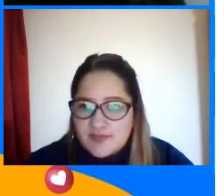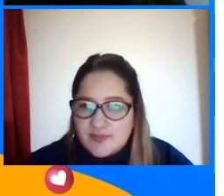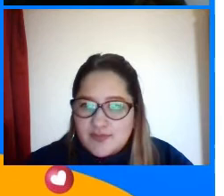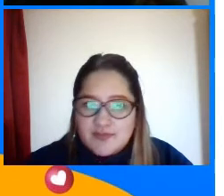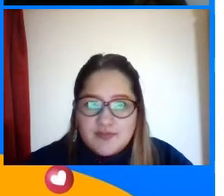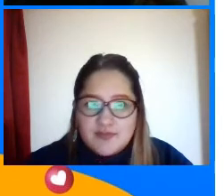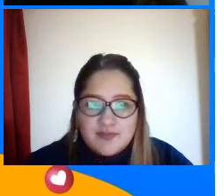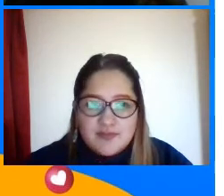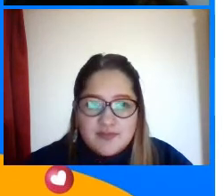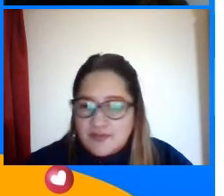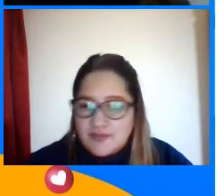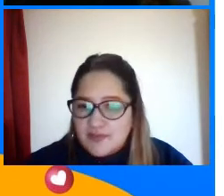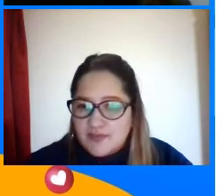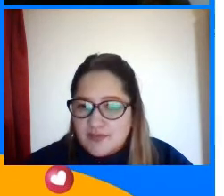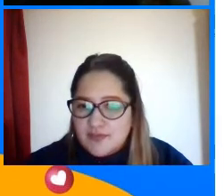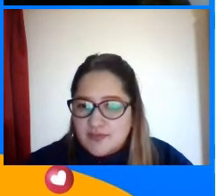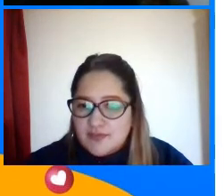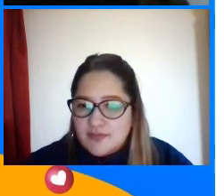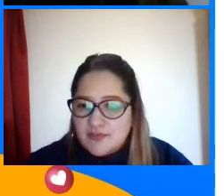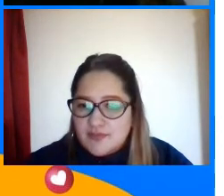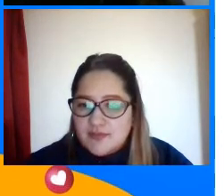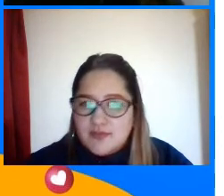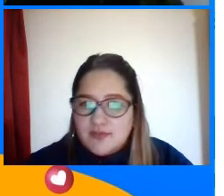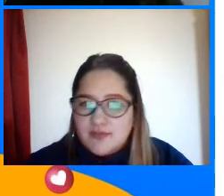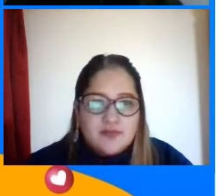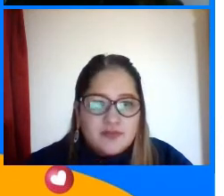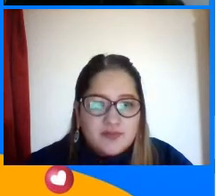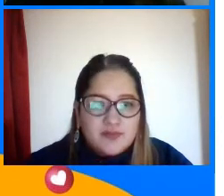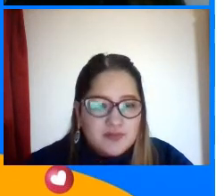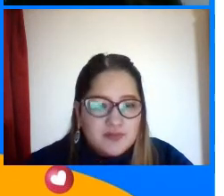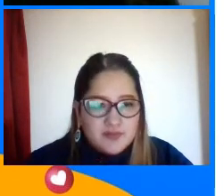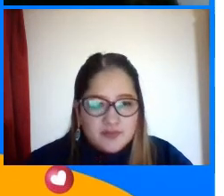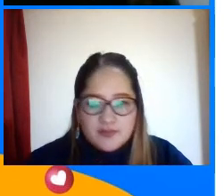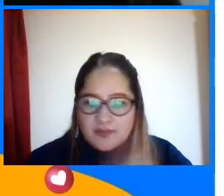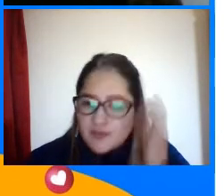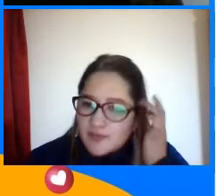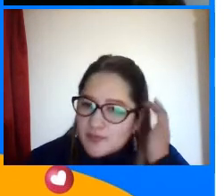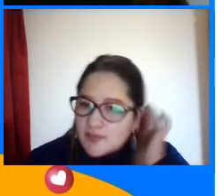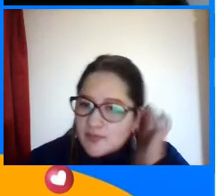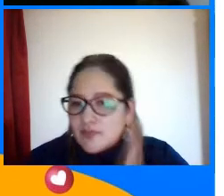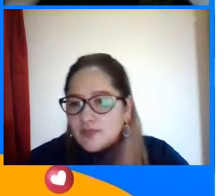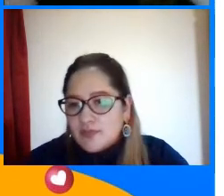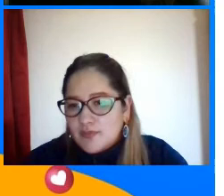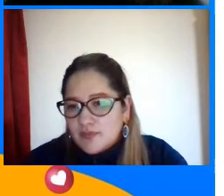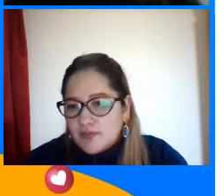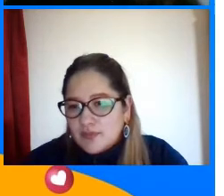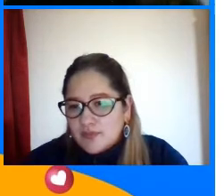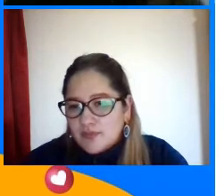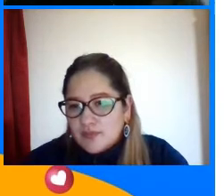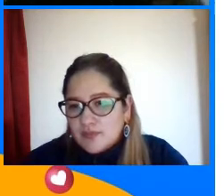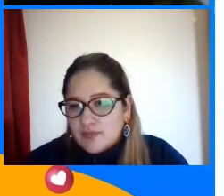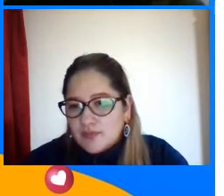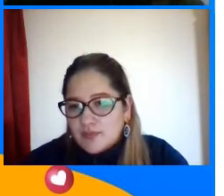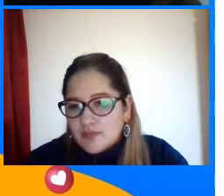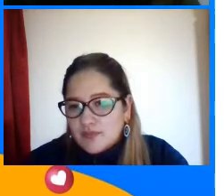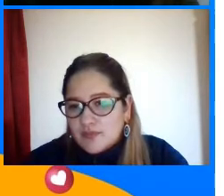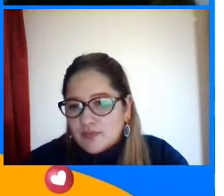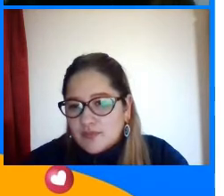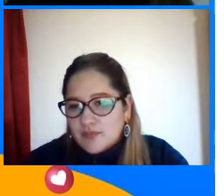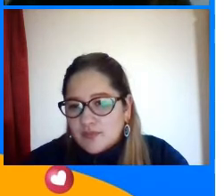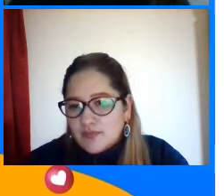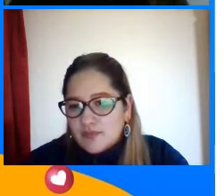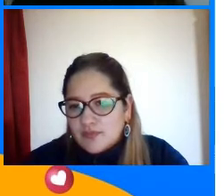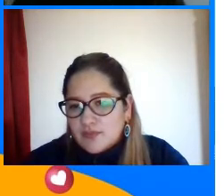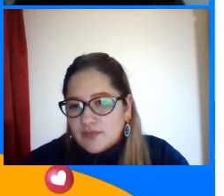Entonces estando en Roma Roma también se caracteriza Y aquí hay un dicho Que dice que todos los caminos Llevan a Roma Entonces